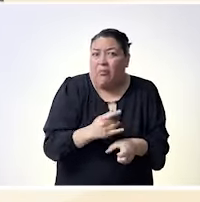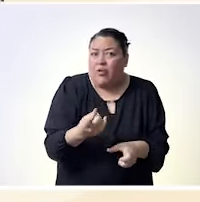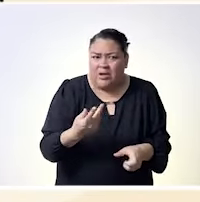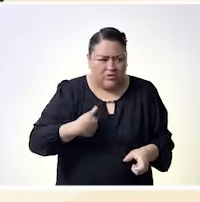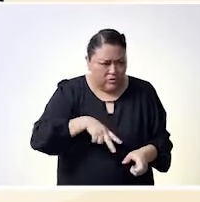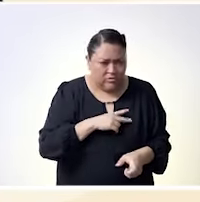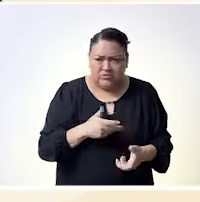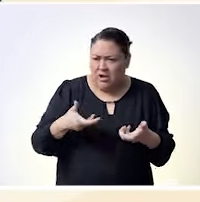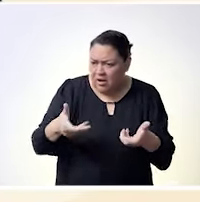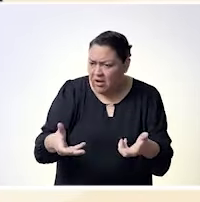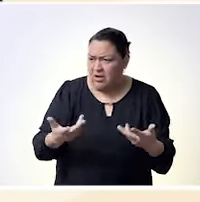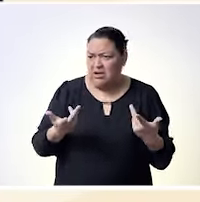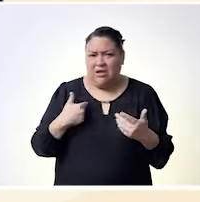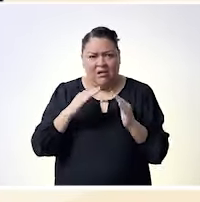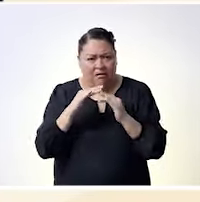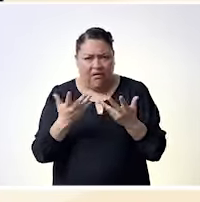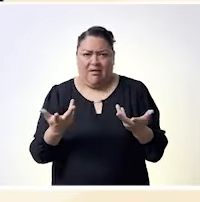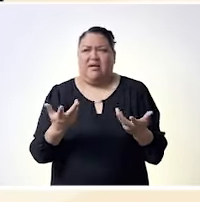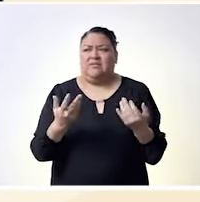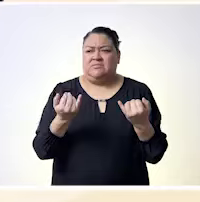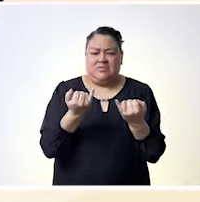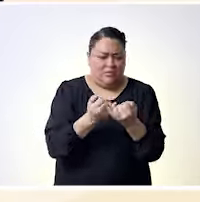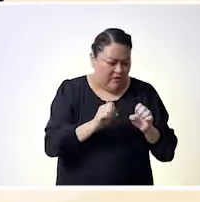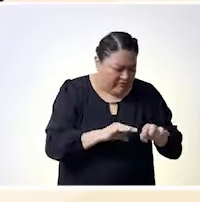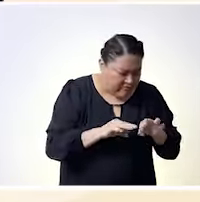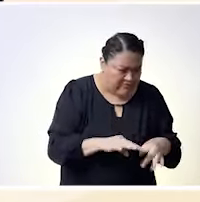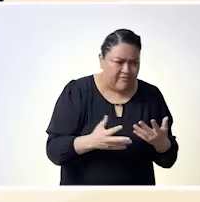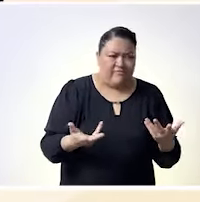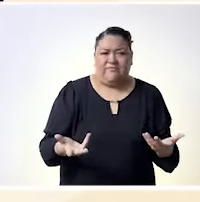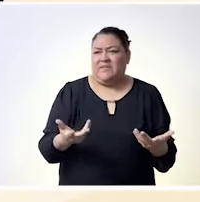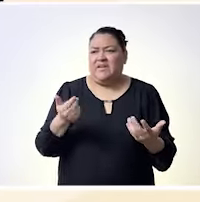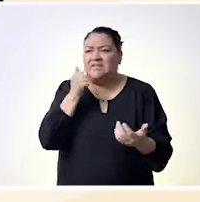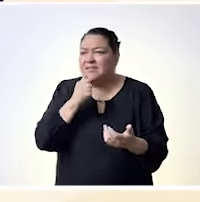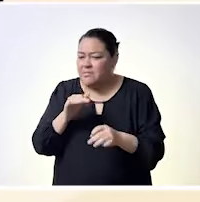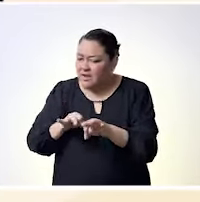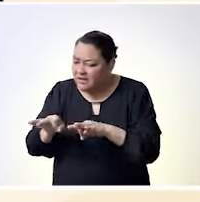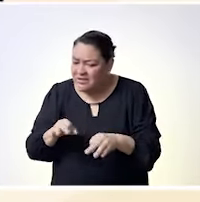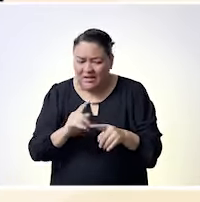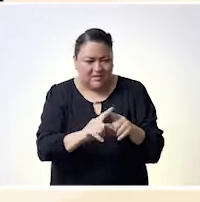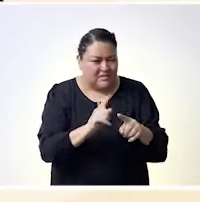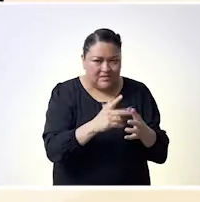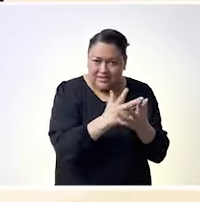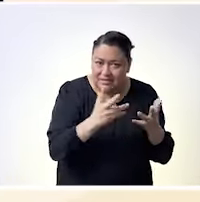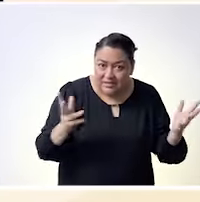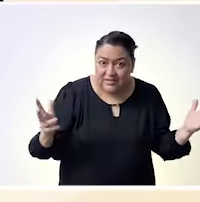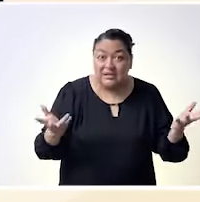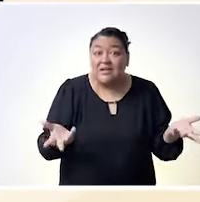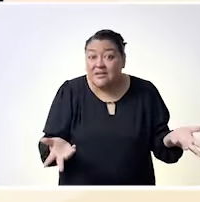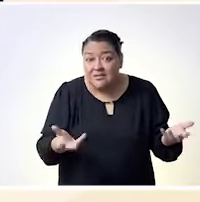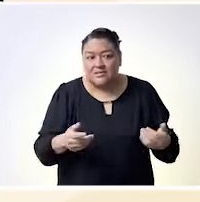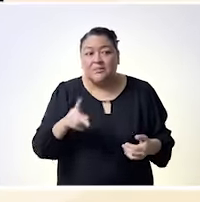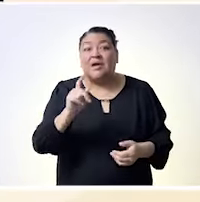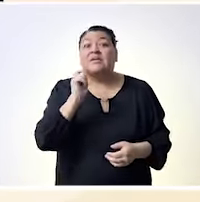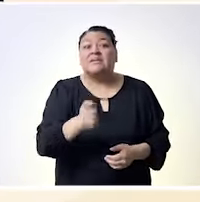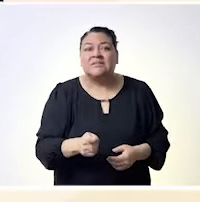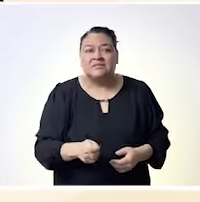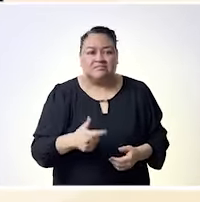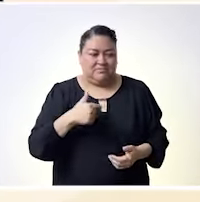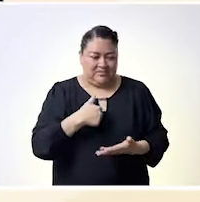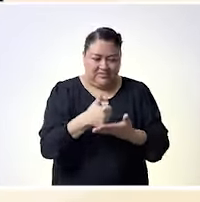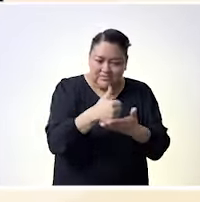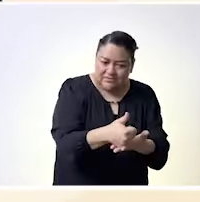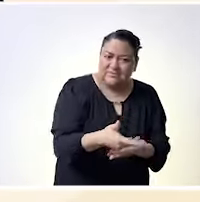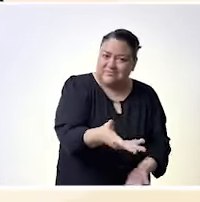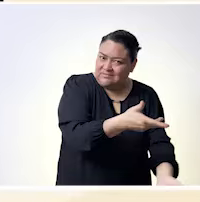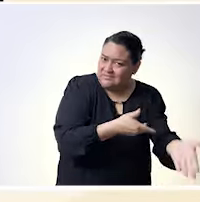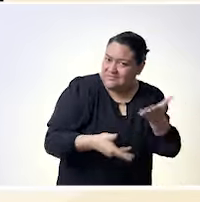afuera que no entienda por qué es necesario validar la vida de una persona su desarrollo